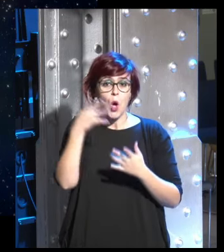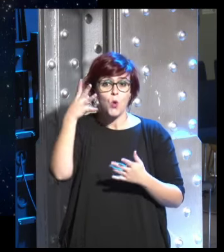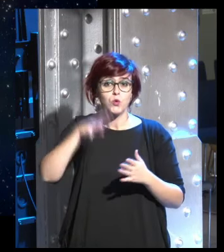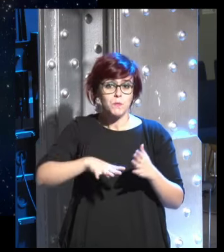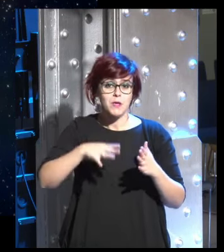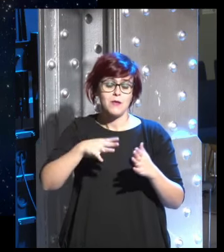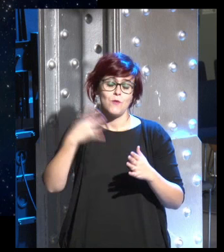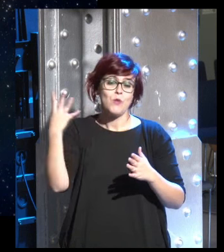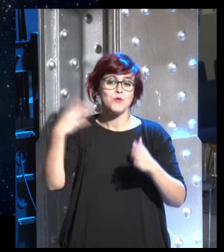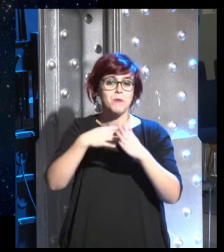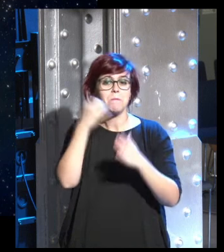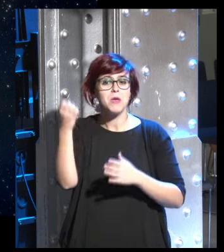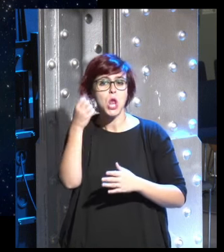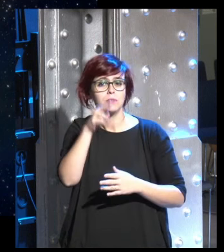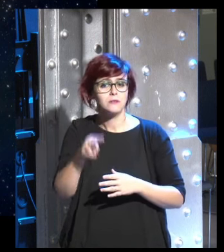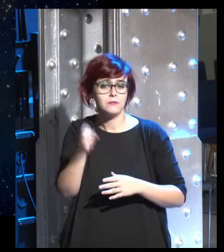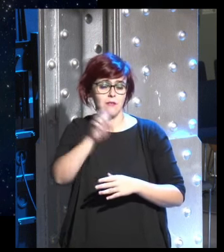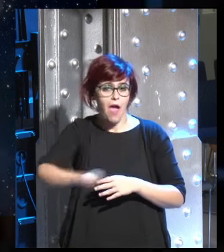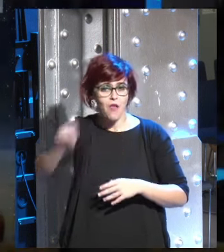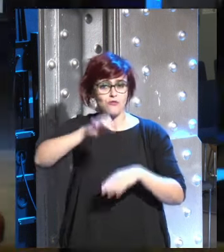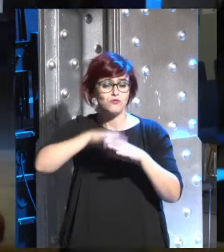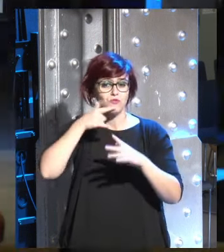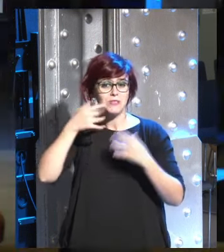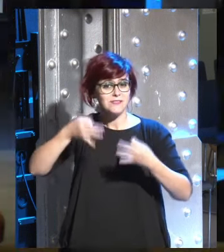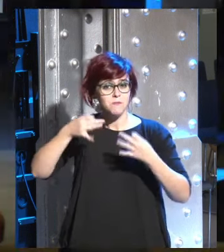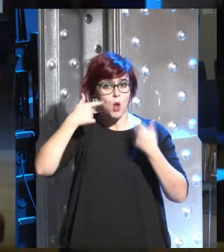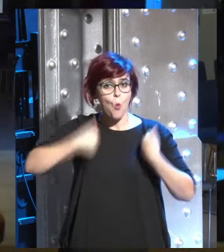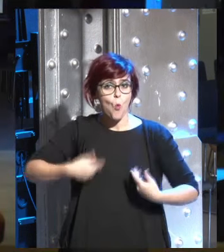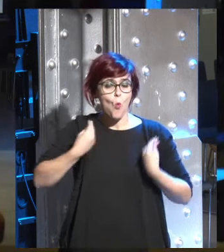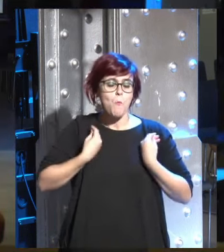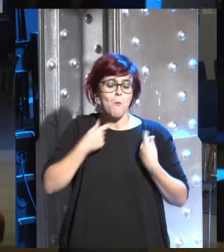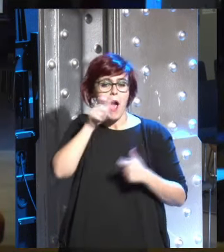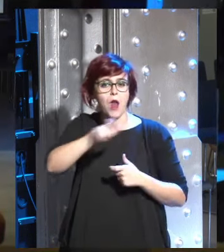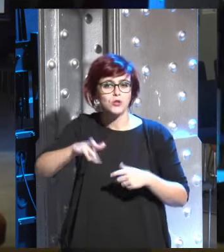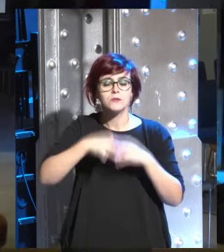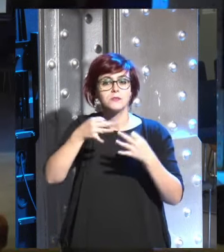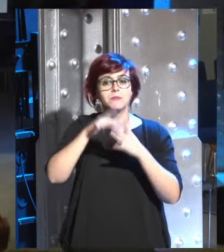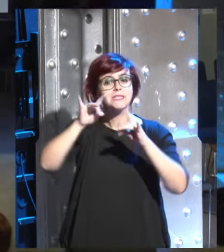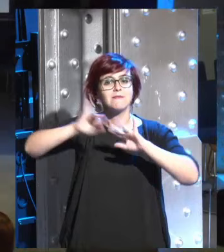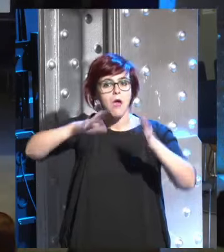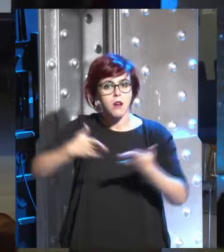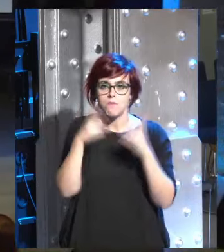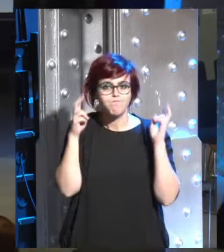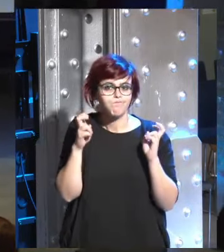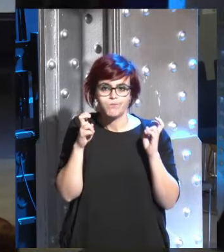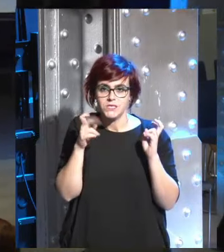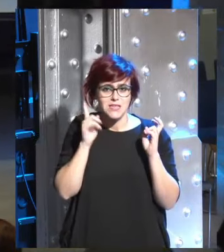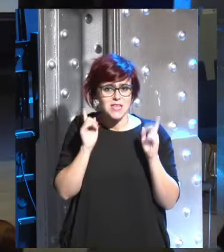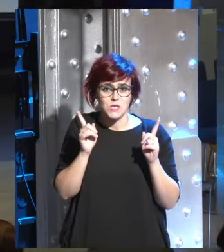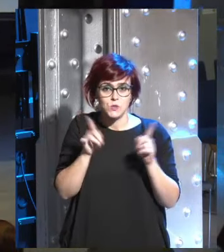cuatro mil millones de años todas las formas de vida incluyendo los humanos han estado confinados al planeta tierra no han podido ir más allá porque es